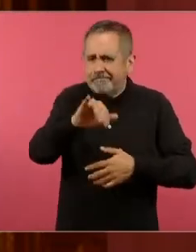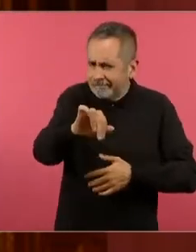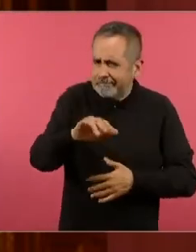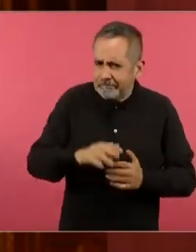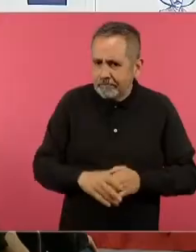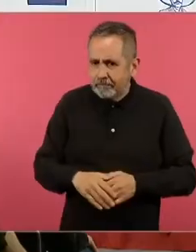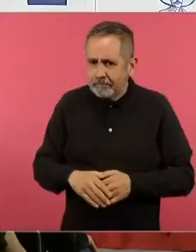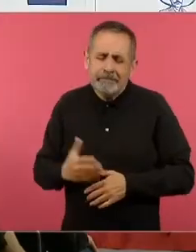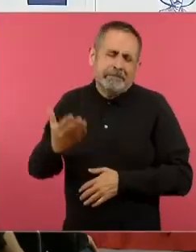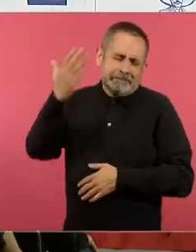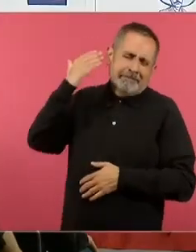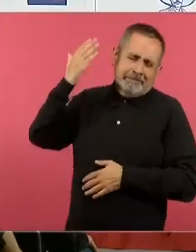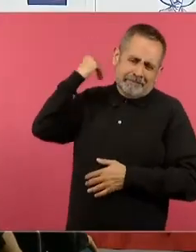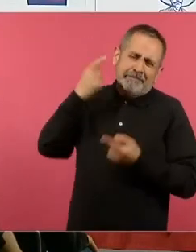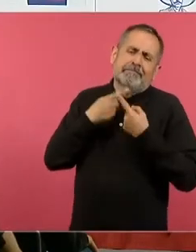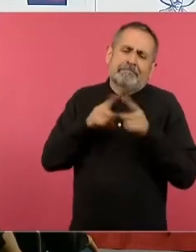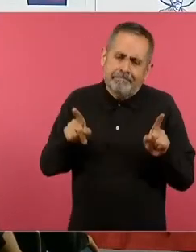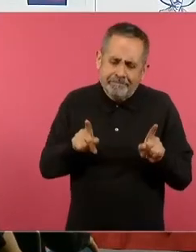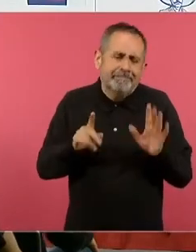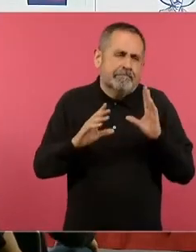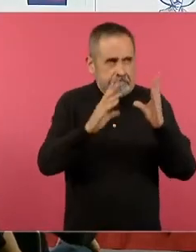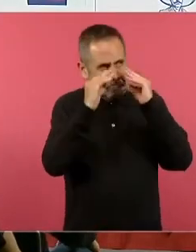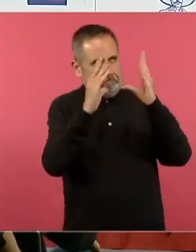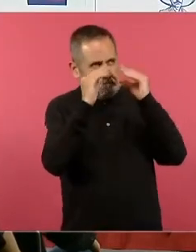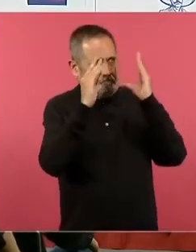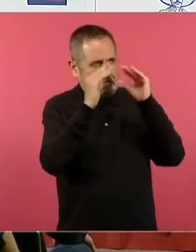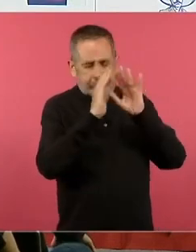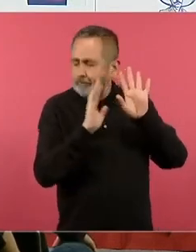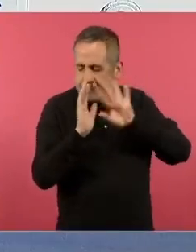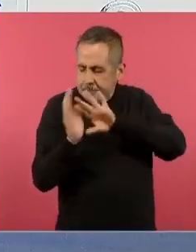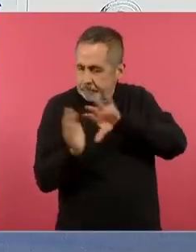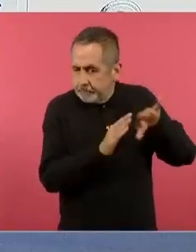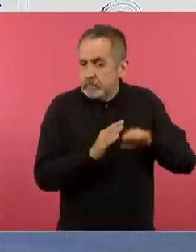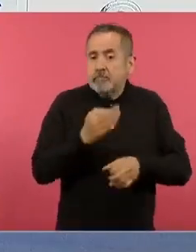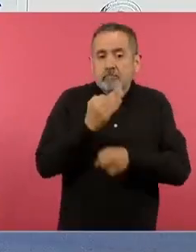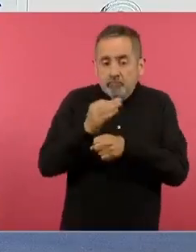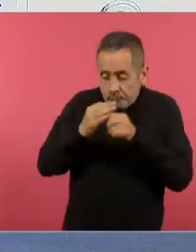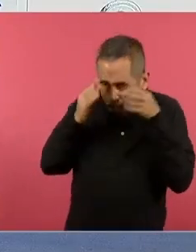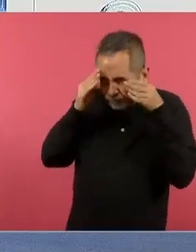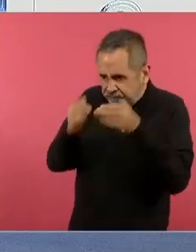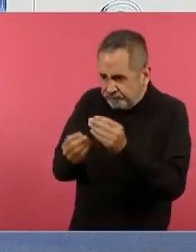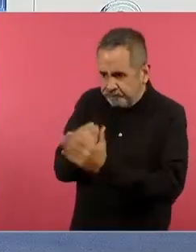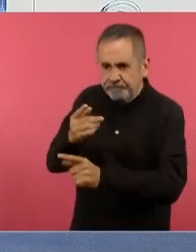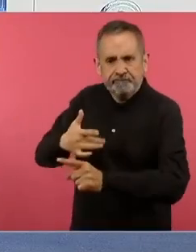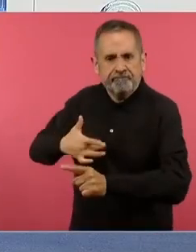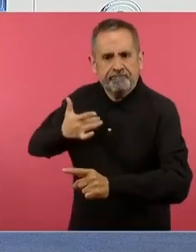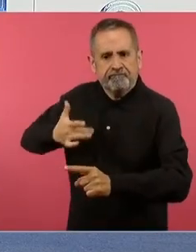educaron de otra manera sí pero esto es un poco lo que se está buscando la siguiente